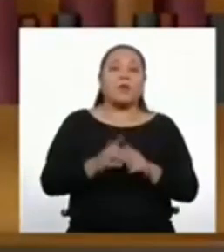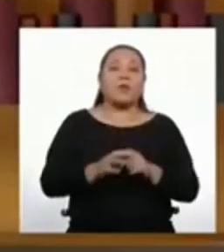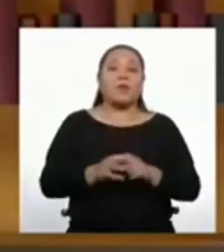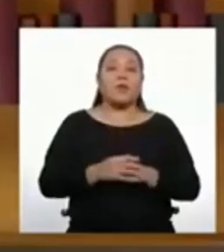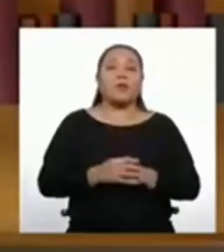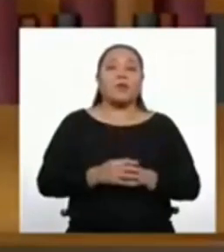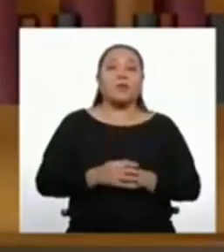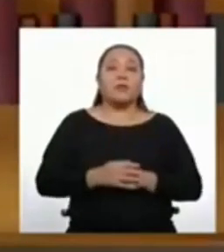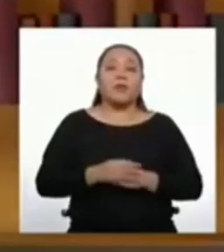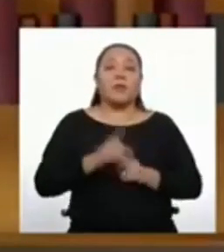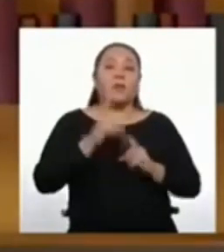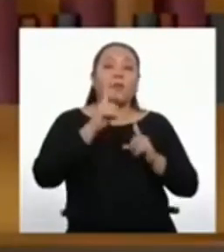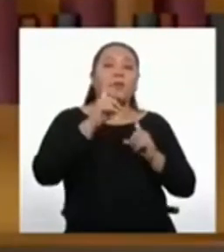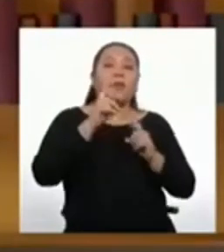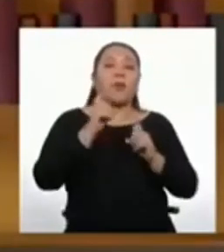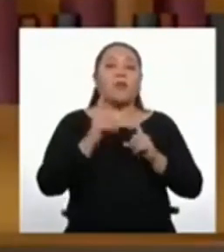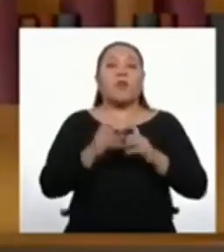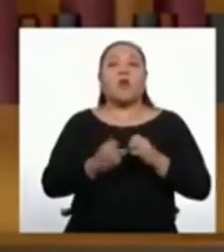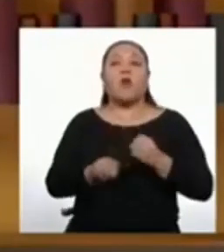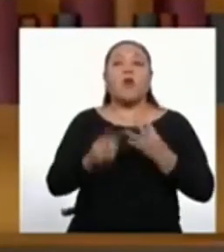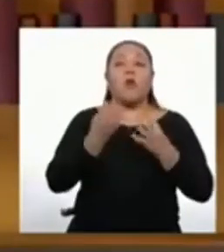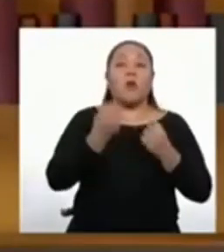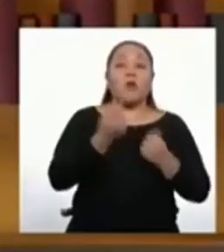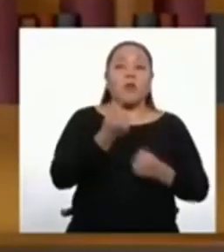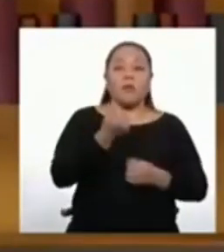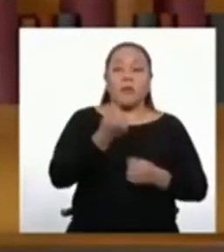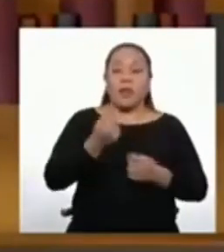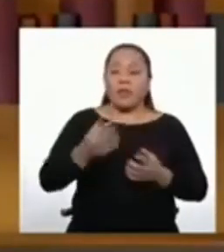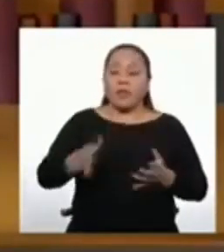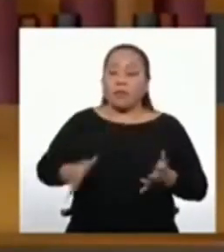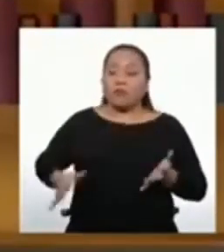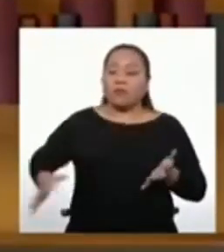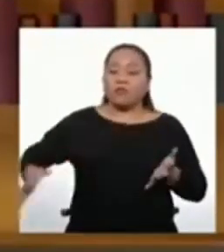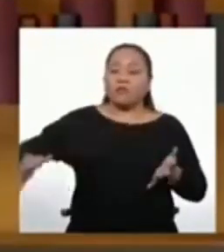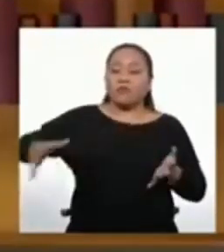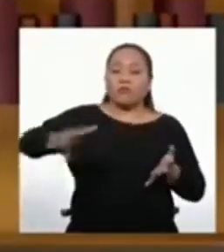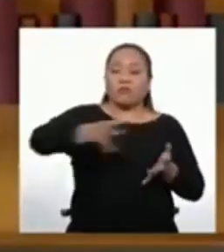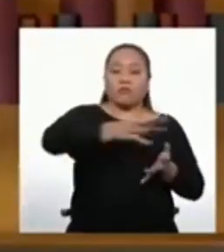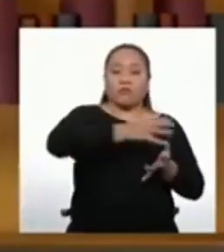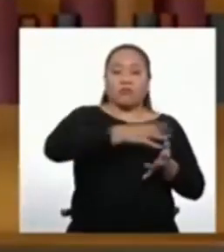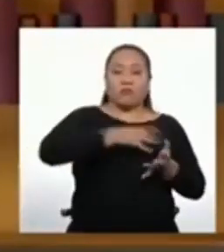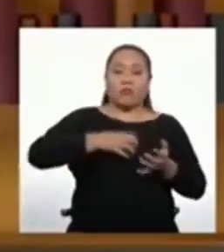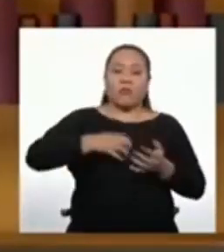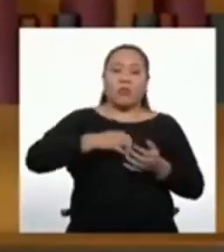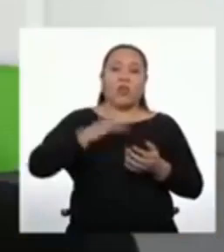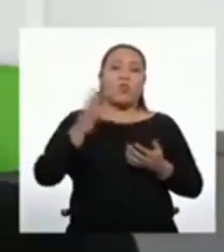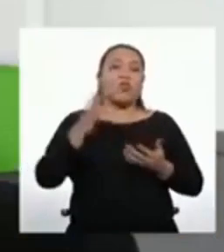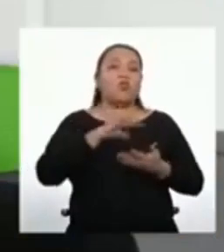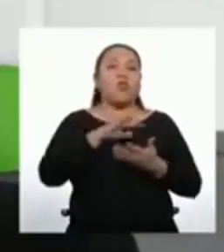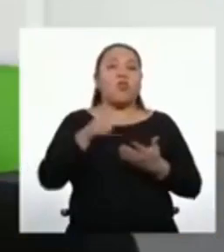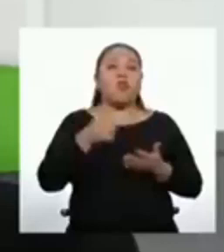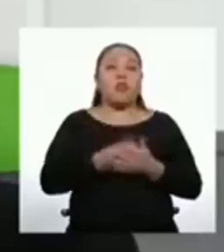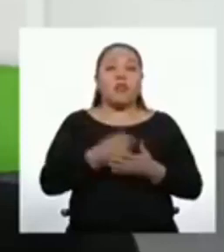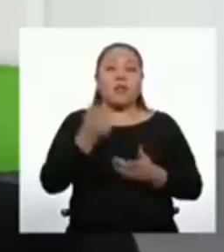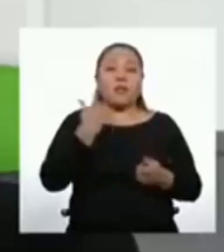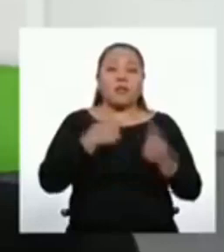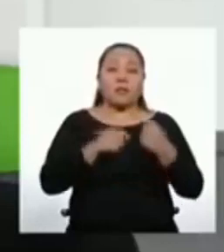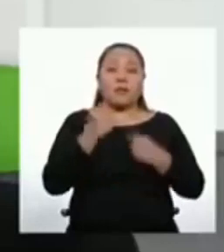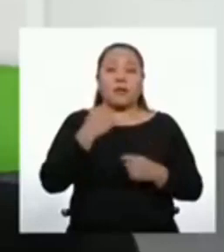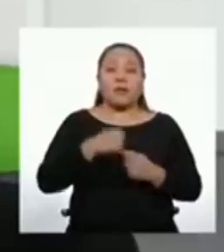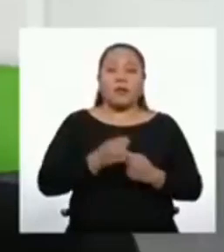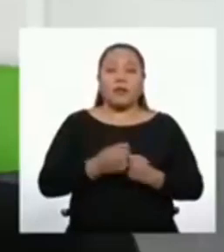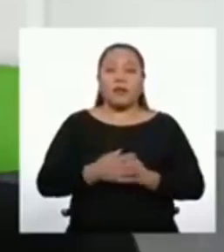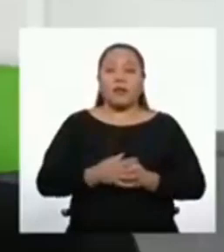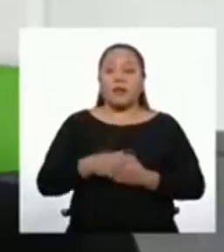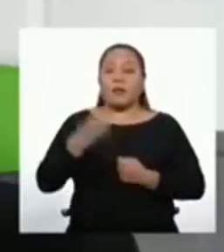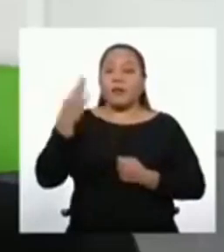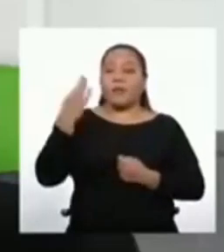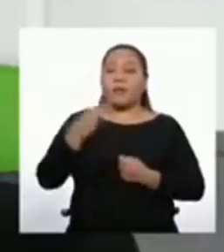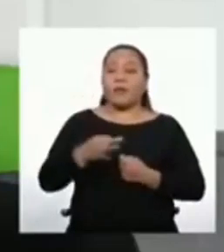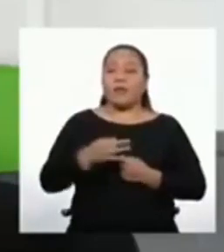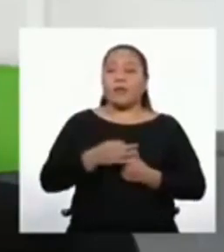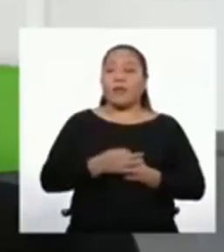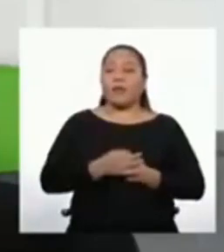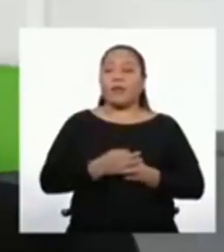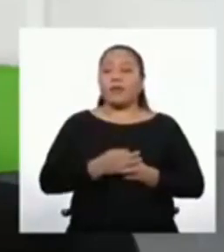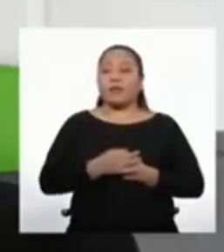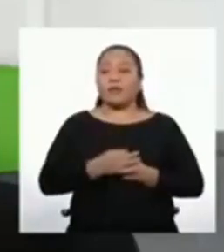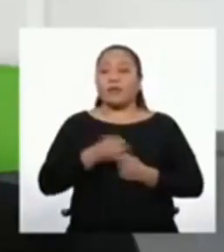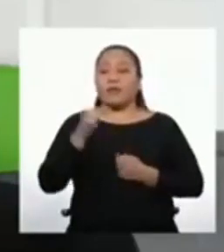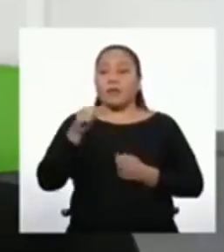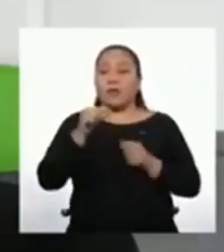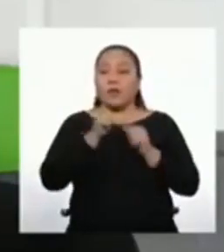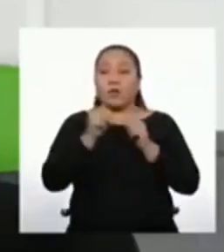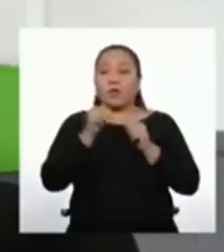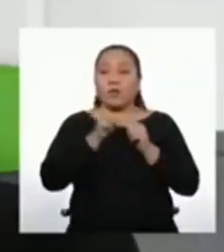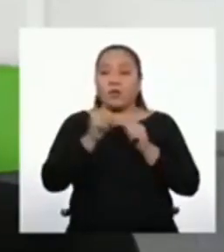descubramos cuánto dinero ha hecho la familia con la venta de las mascarillas. Cierto. Además de la cantidad que